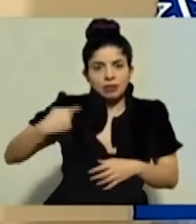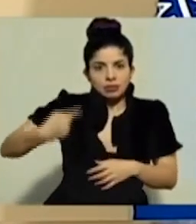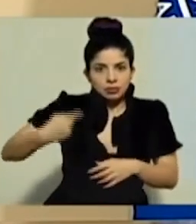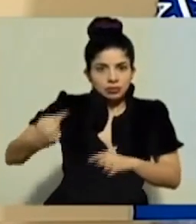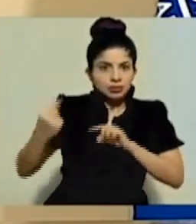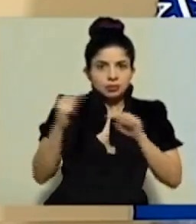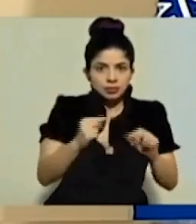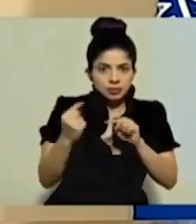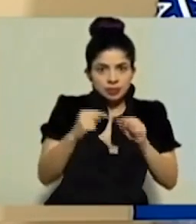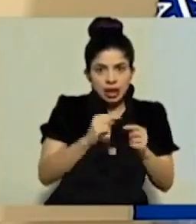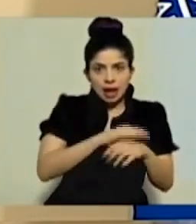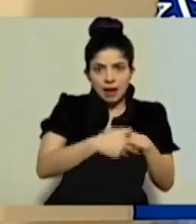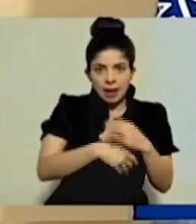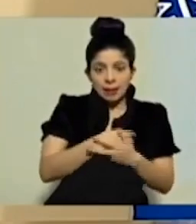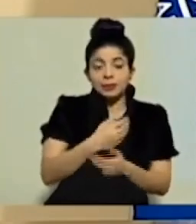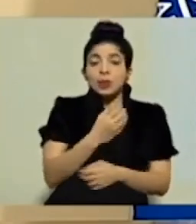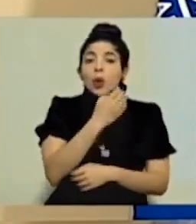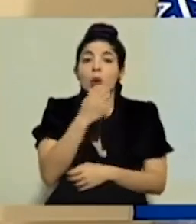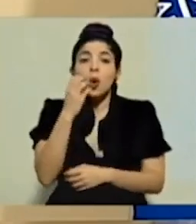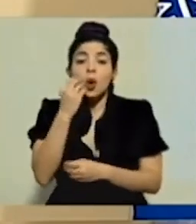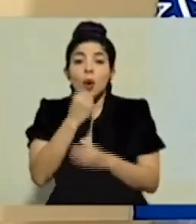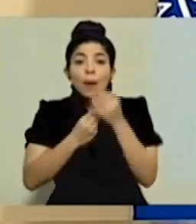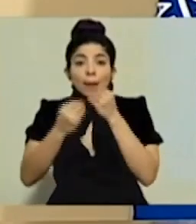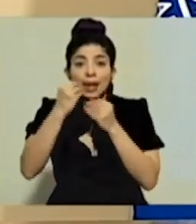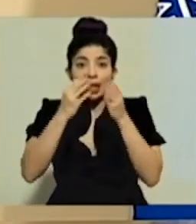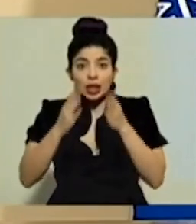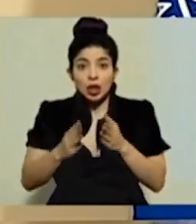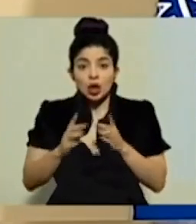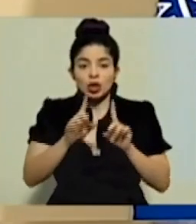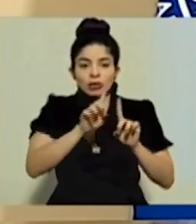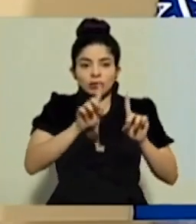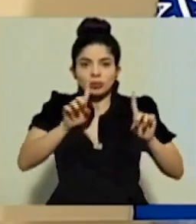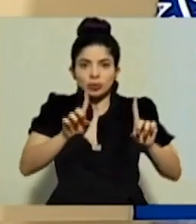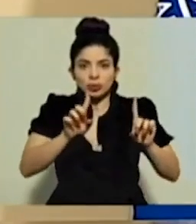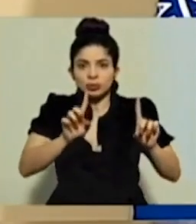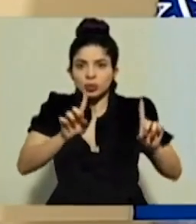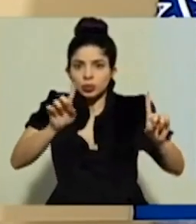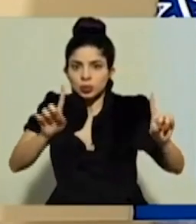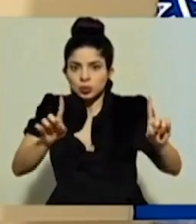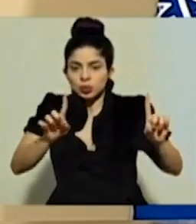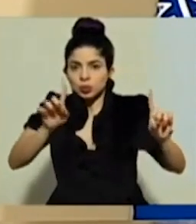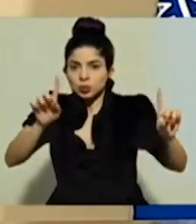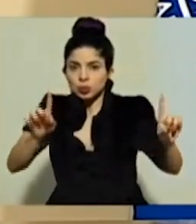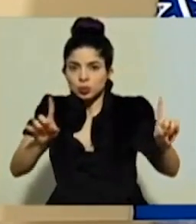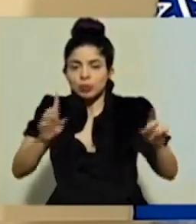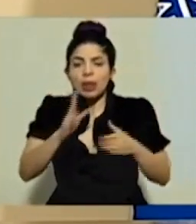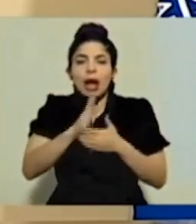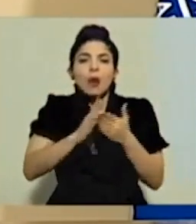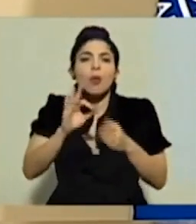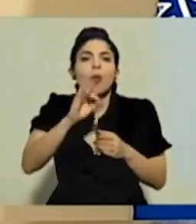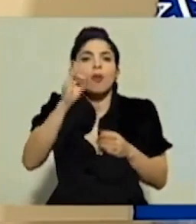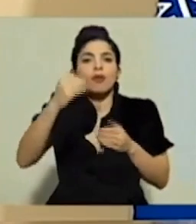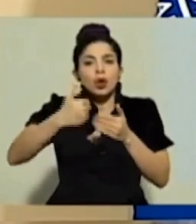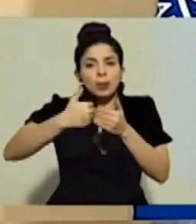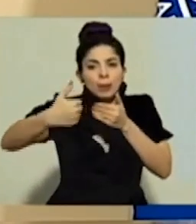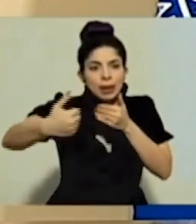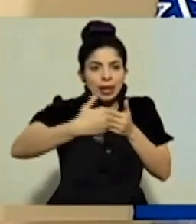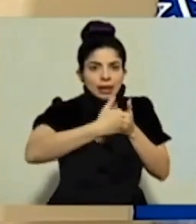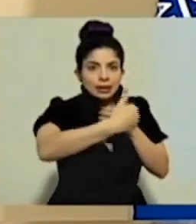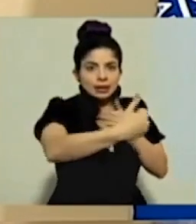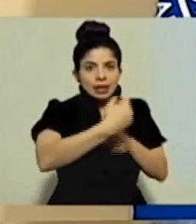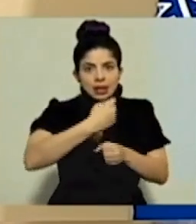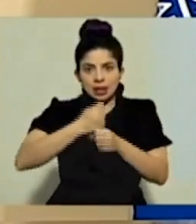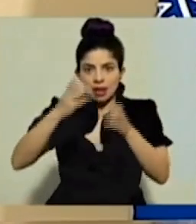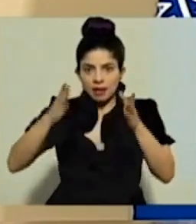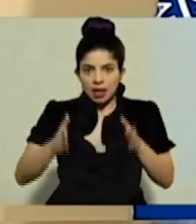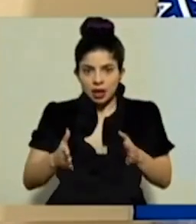ciertos tiempos. En los comedores, tener distanciamiento físico o algún tipo de forma de distanciar físicamente